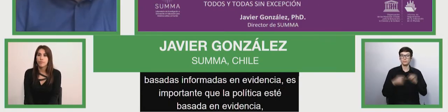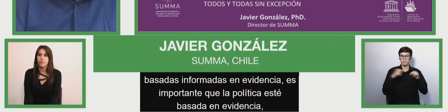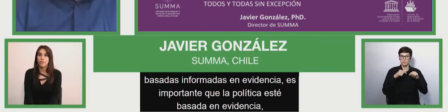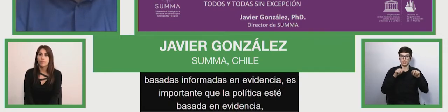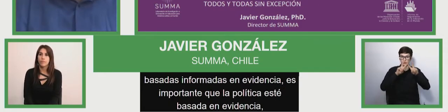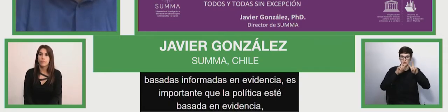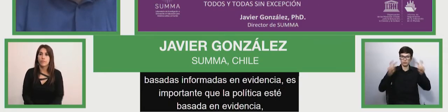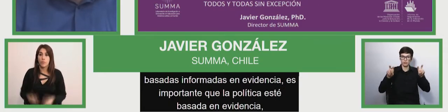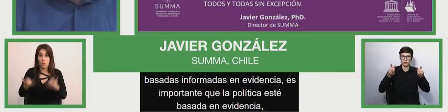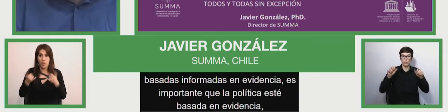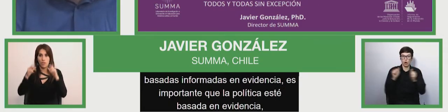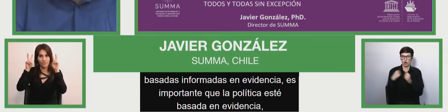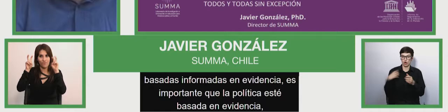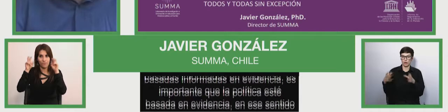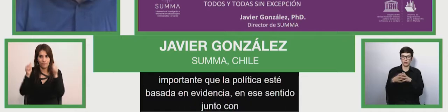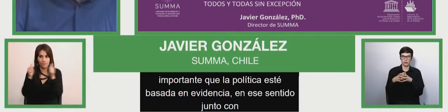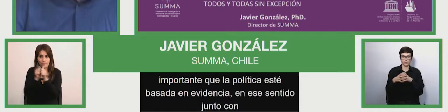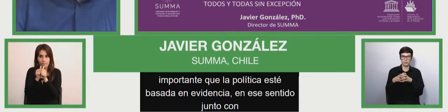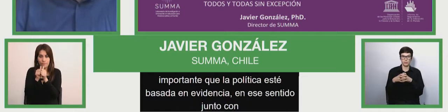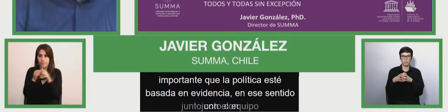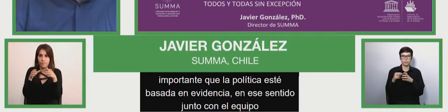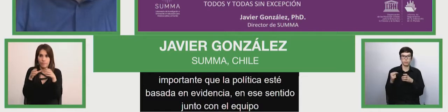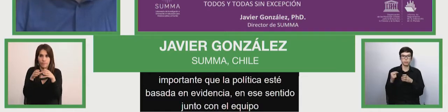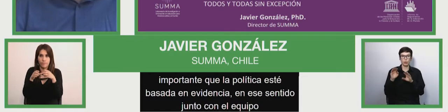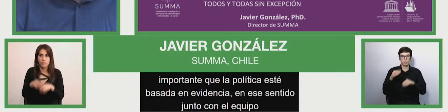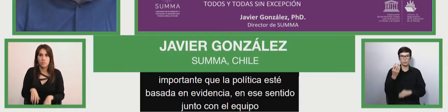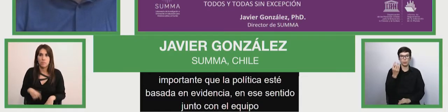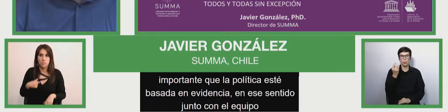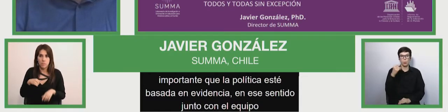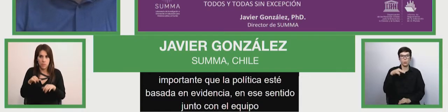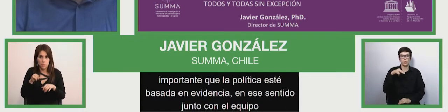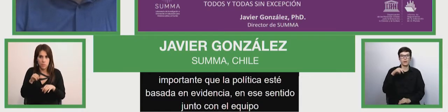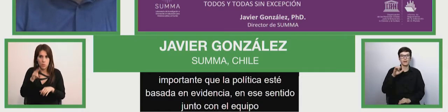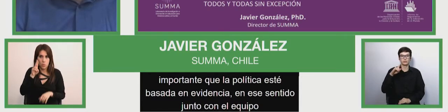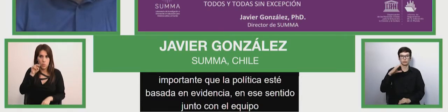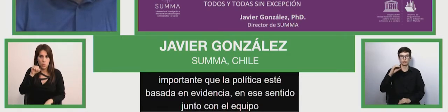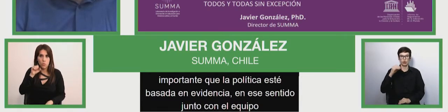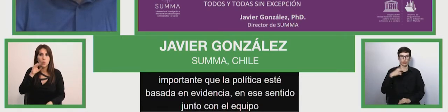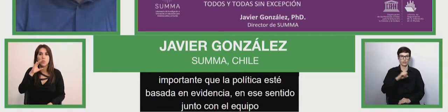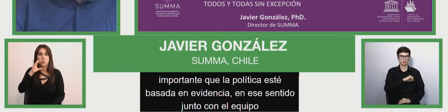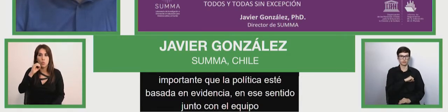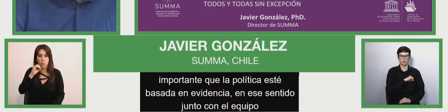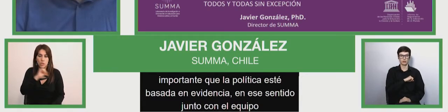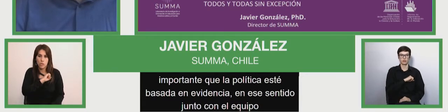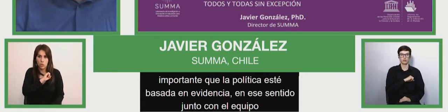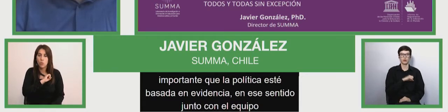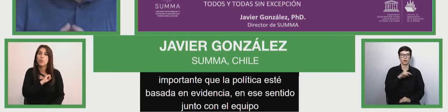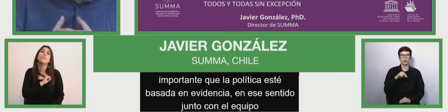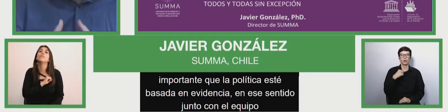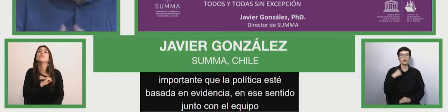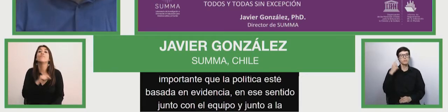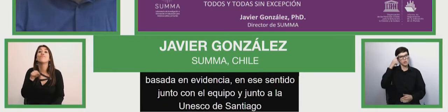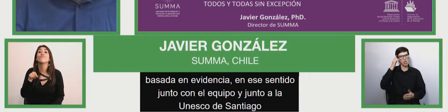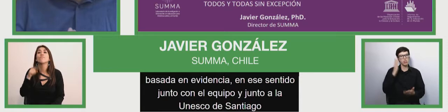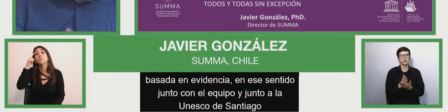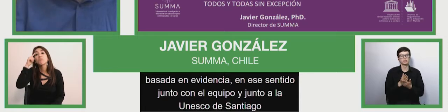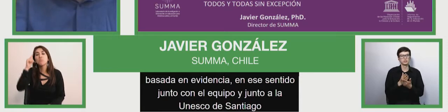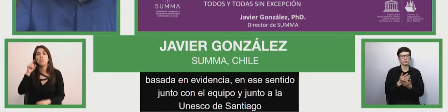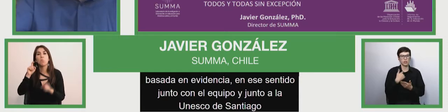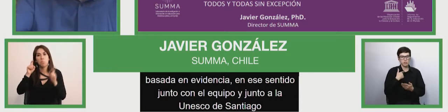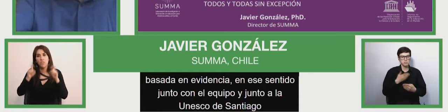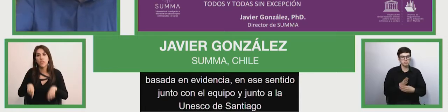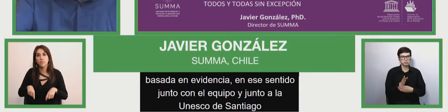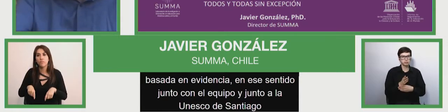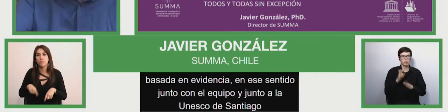el equipo del GEM Report, eh, y junto a la UNESCO Santiago, eh, decidimos embarcarnos en un proyecto